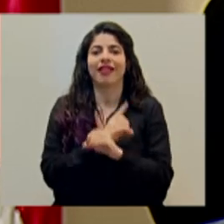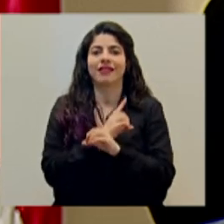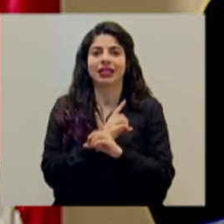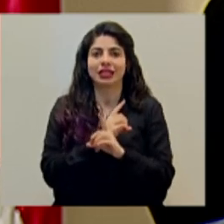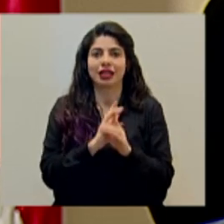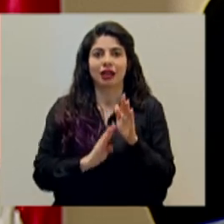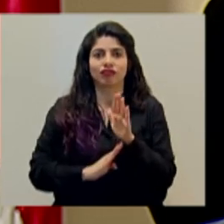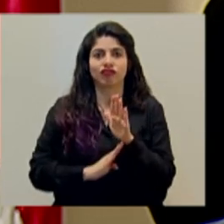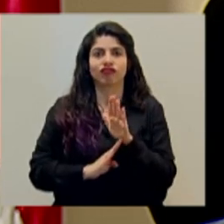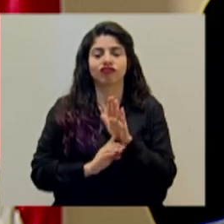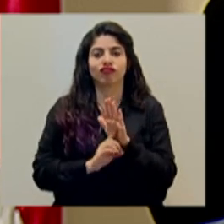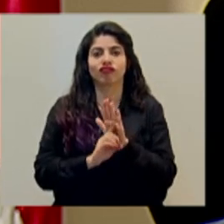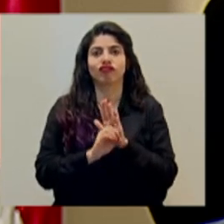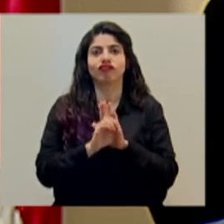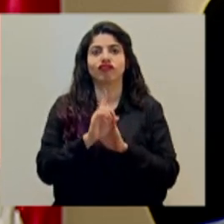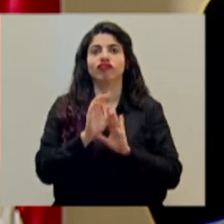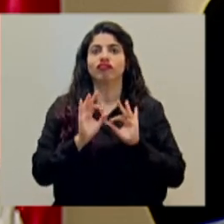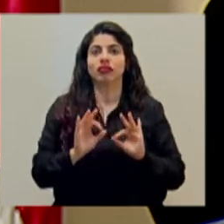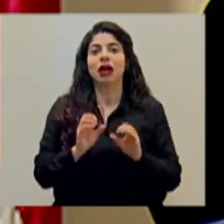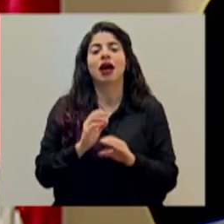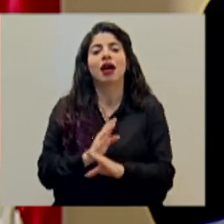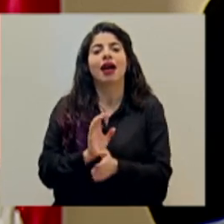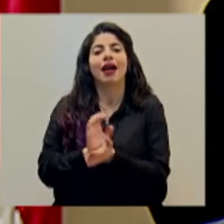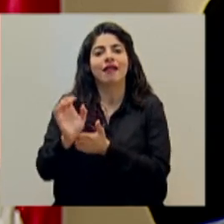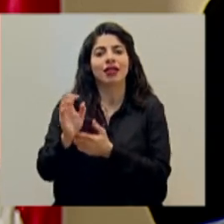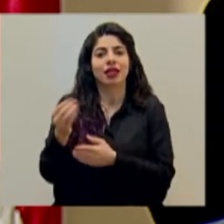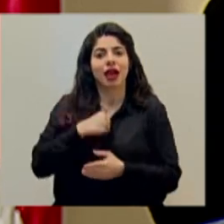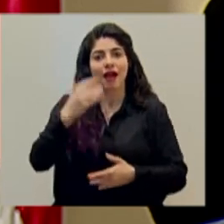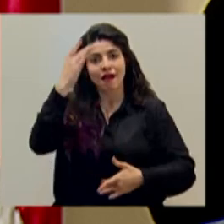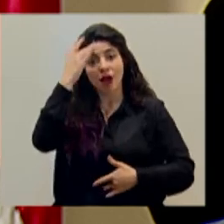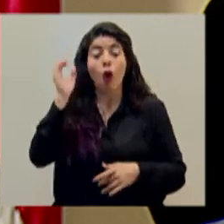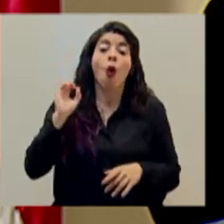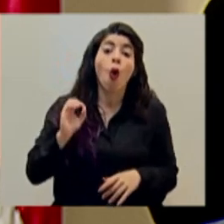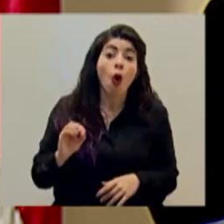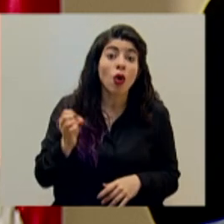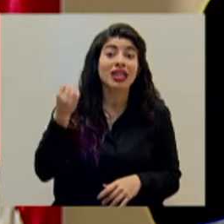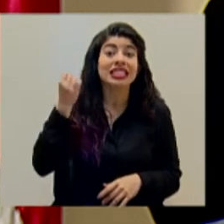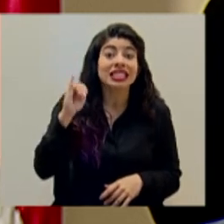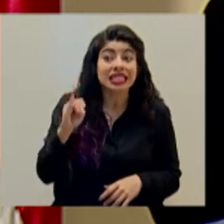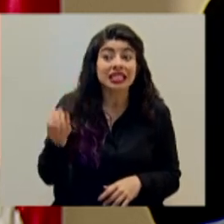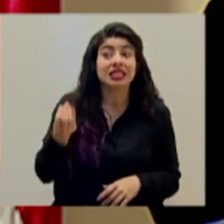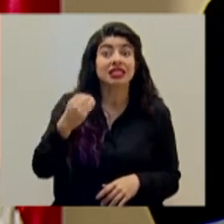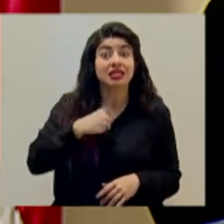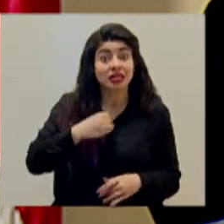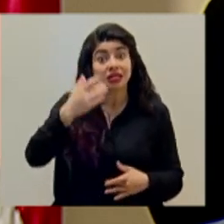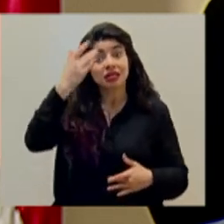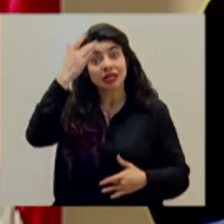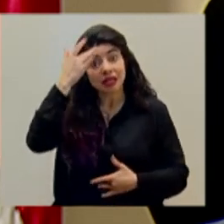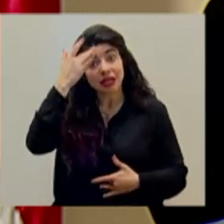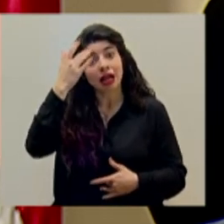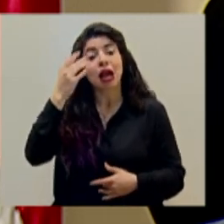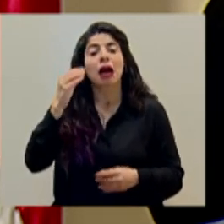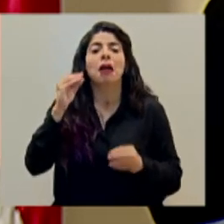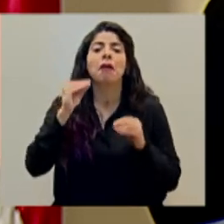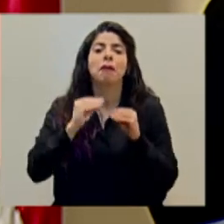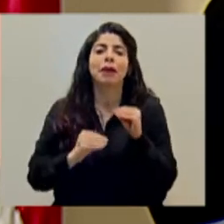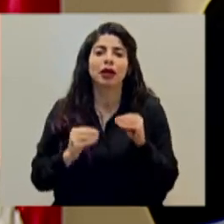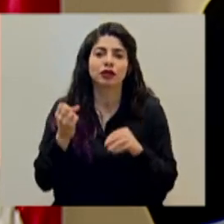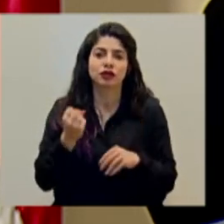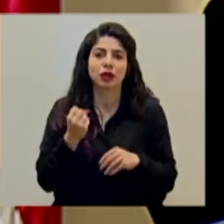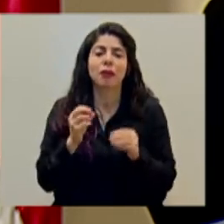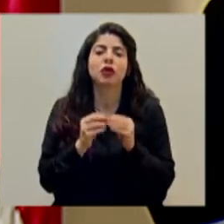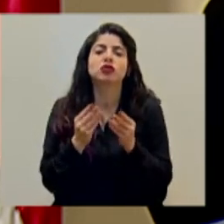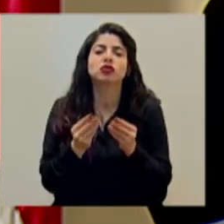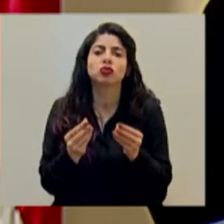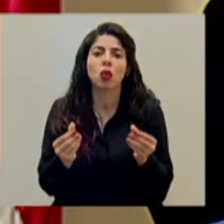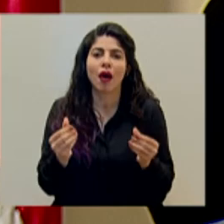que la persona ya o no se infecte o si tiene la infección, más bien si desarrolla la infección, que sea mucho menos severa, más leve,